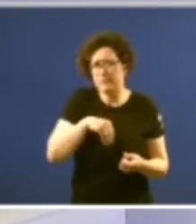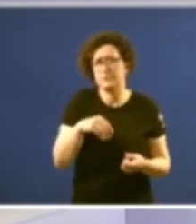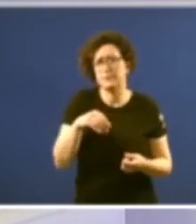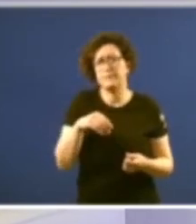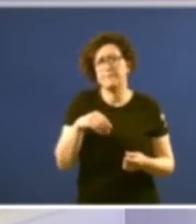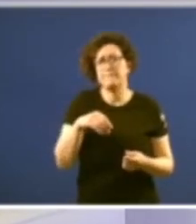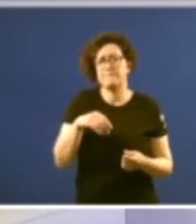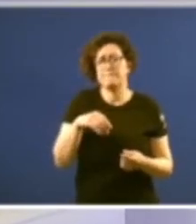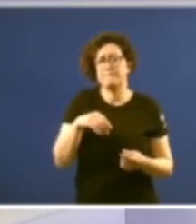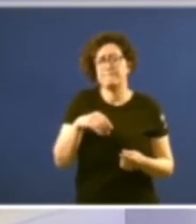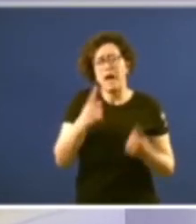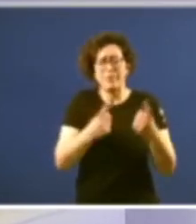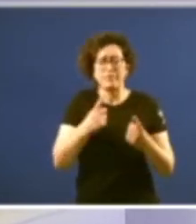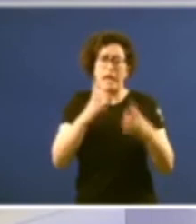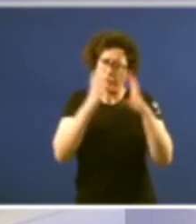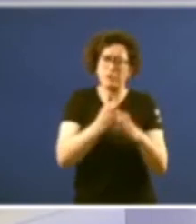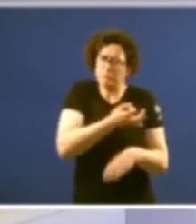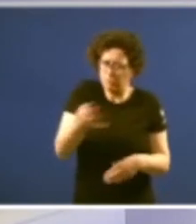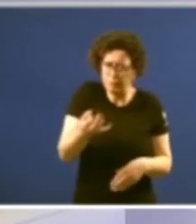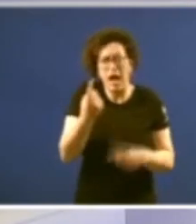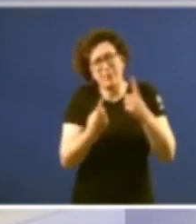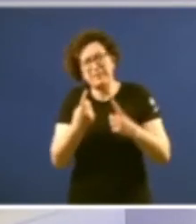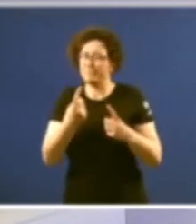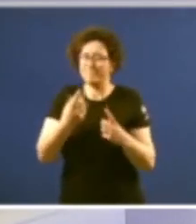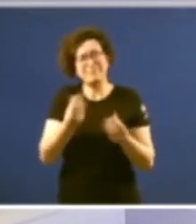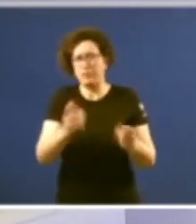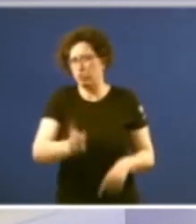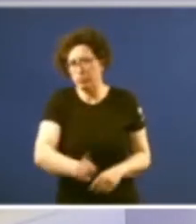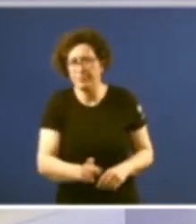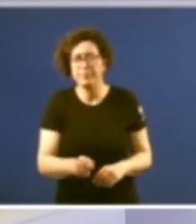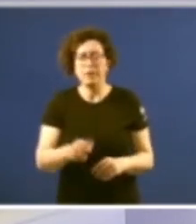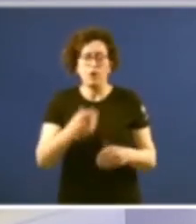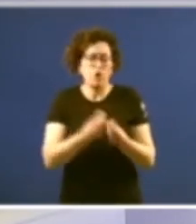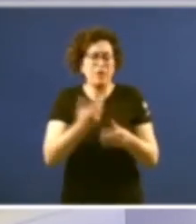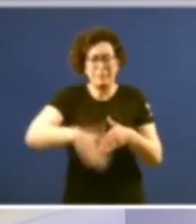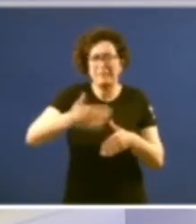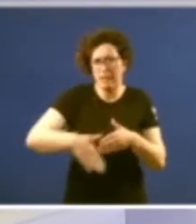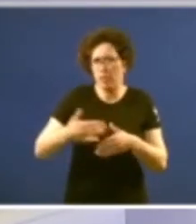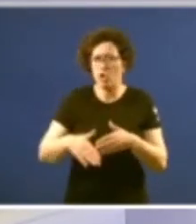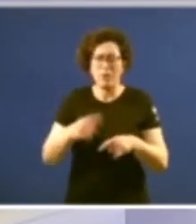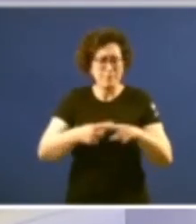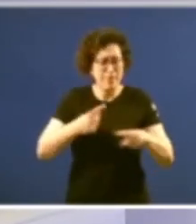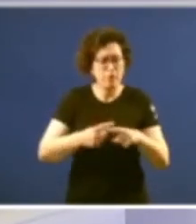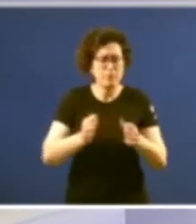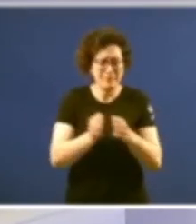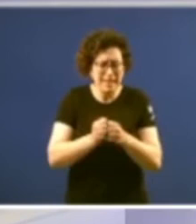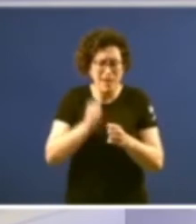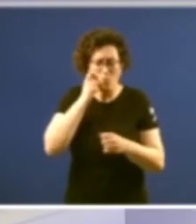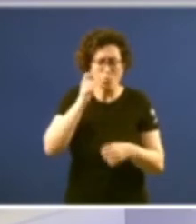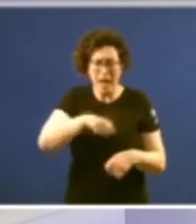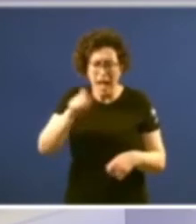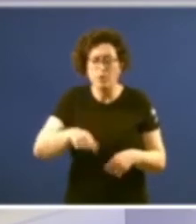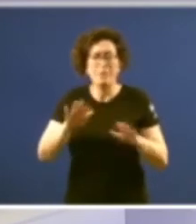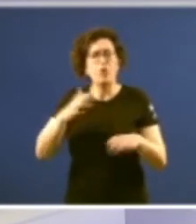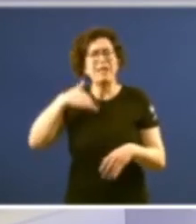con enfoques ás veces axeitados e outras non tanto coa súa limitación de medios materiais humanos pero con moita